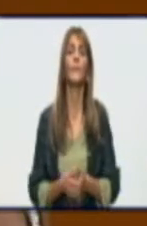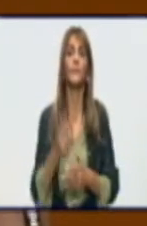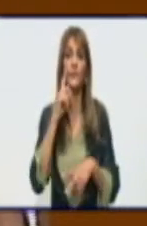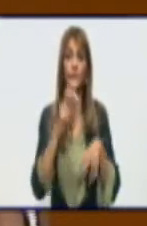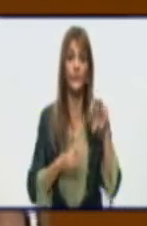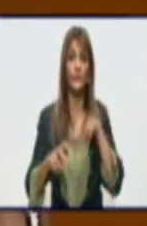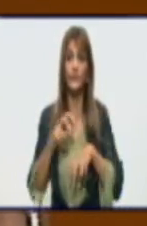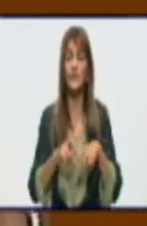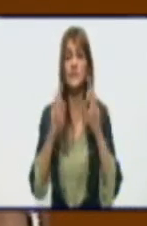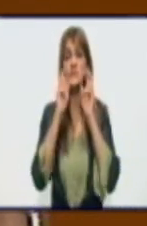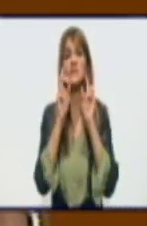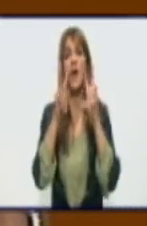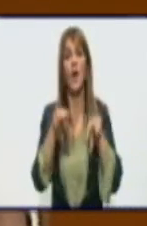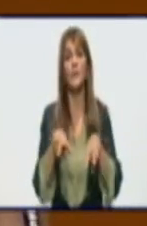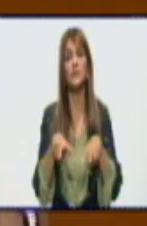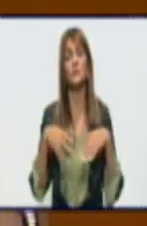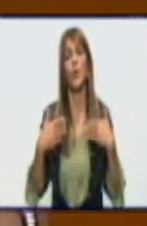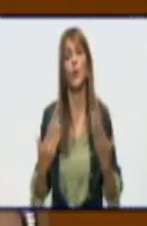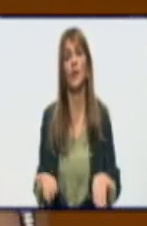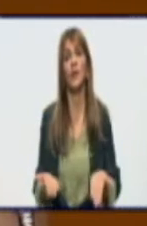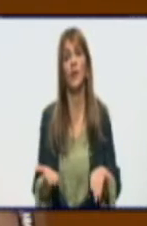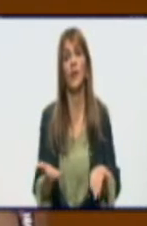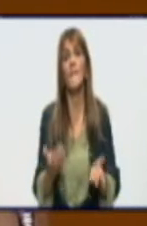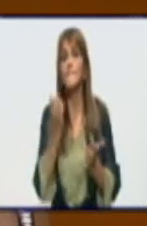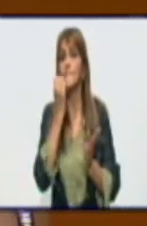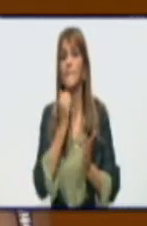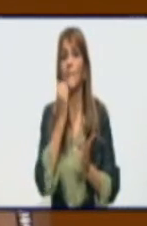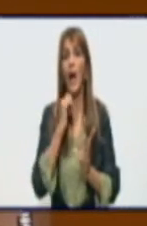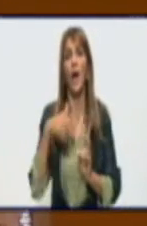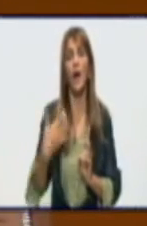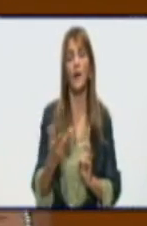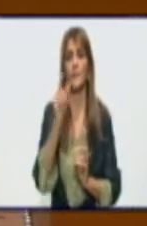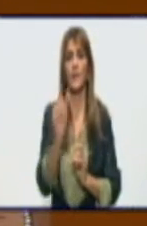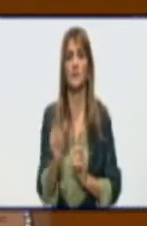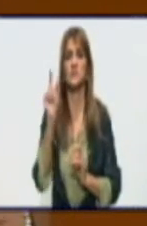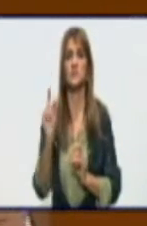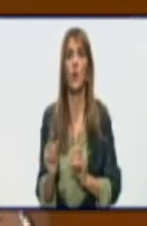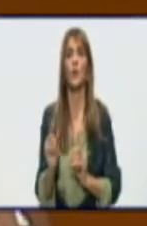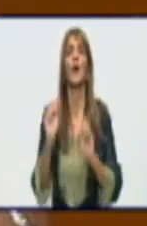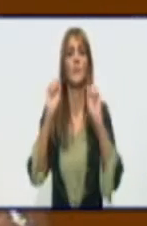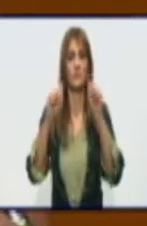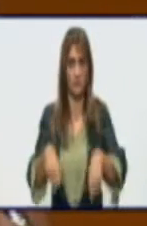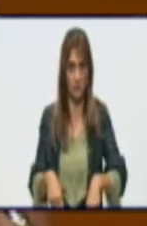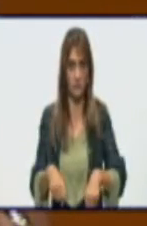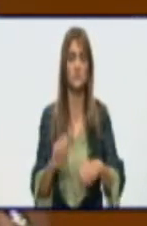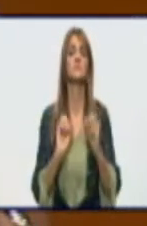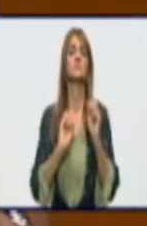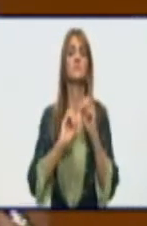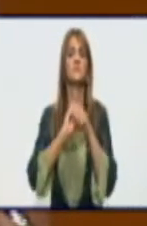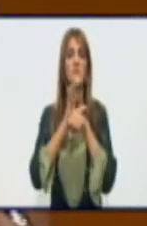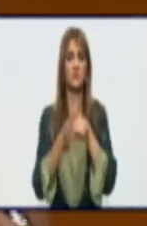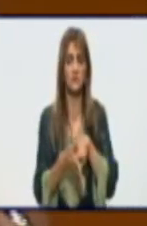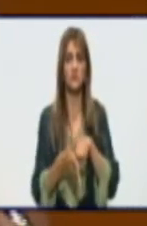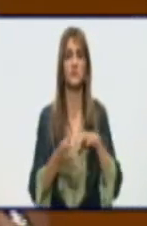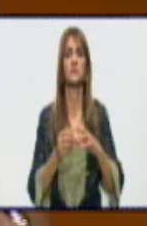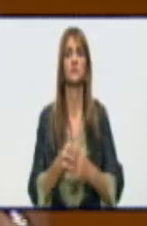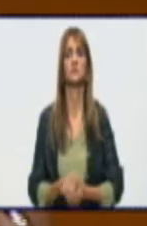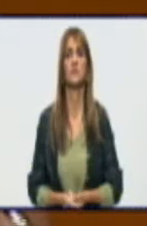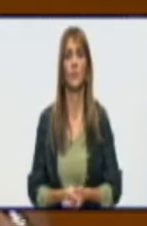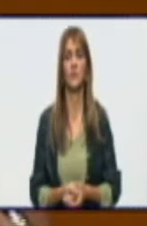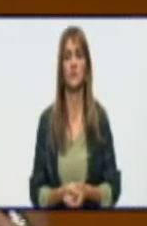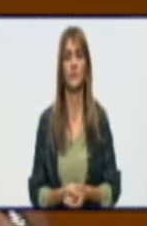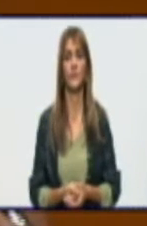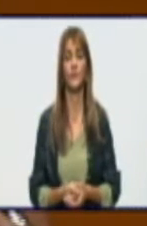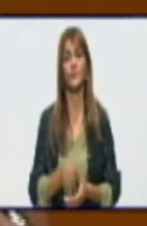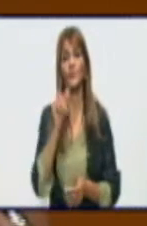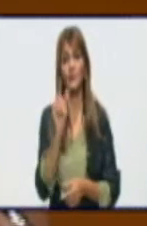días ha predominado los sospechosos, en un 56%. Esto es un dato interesante. Sospechosos significa que